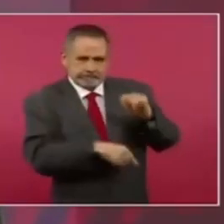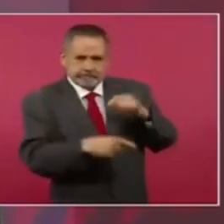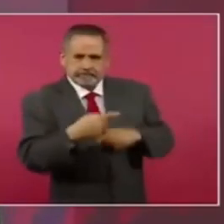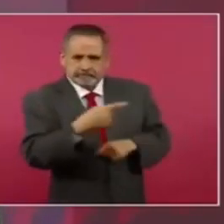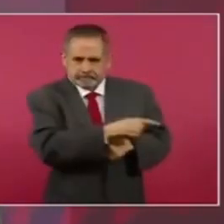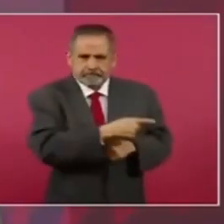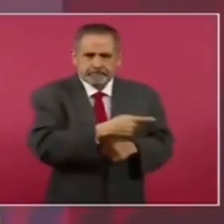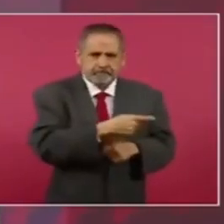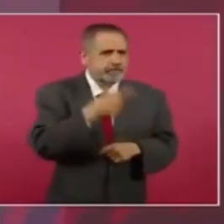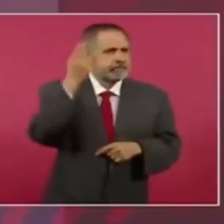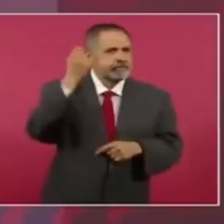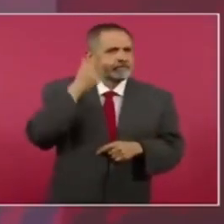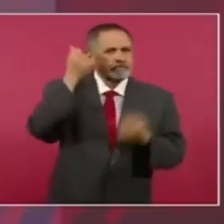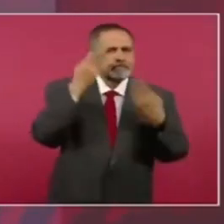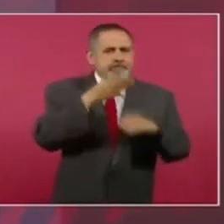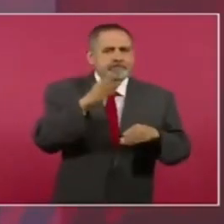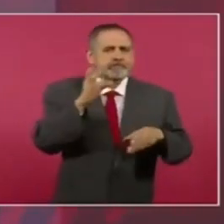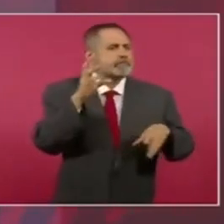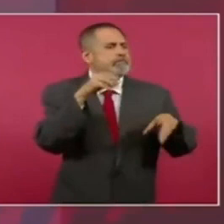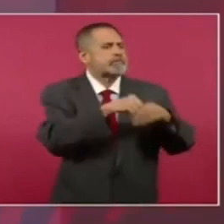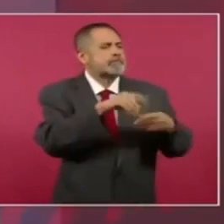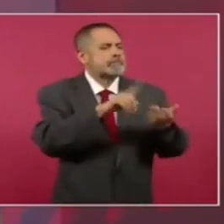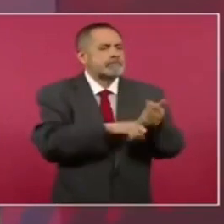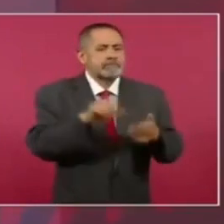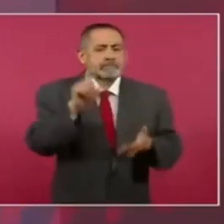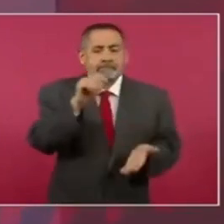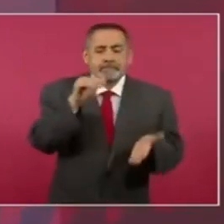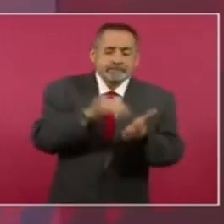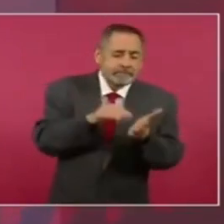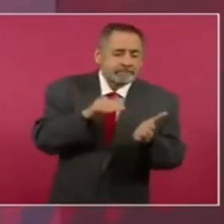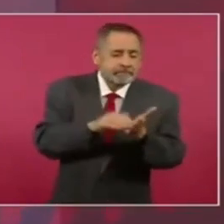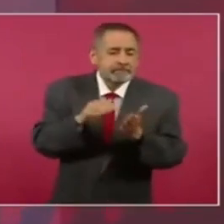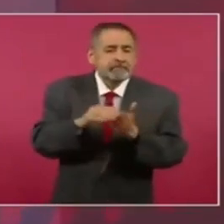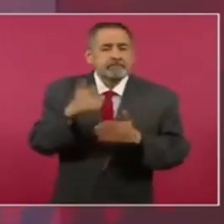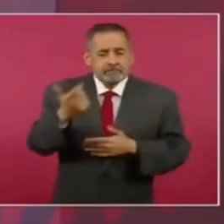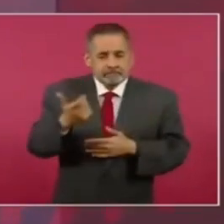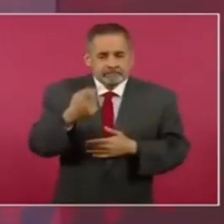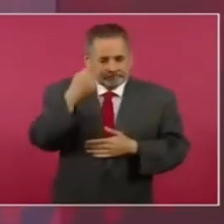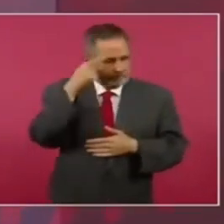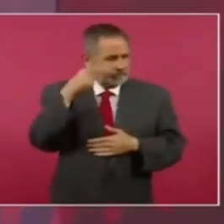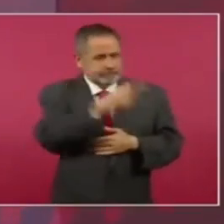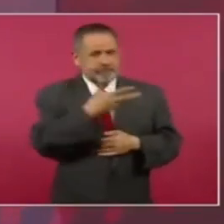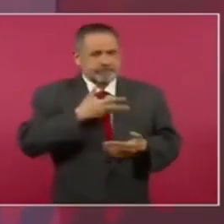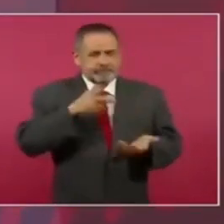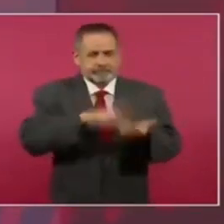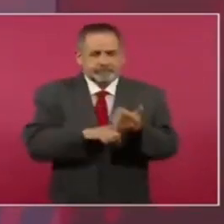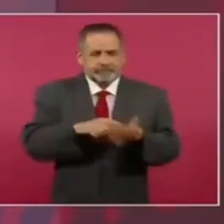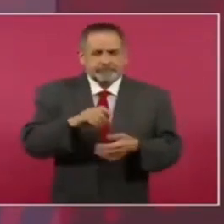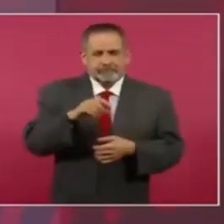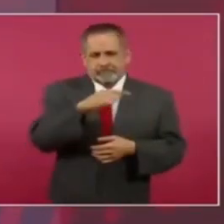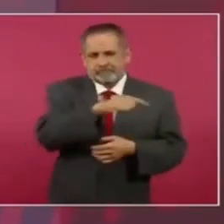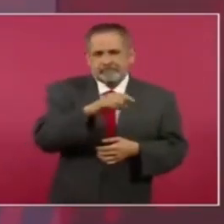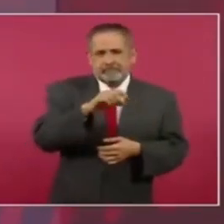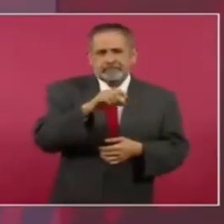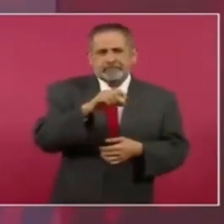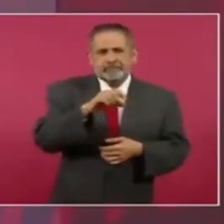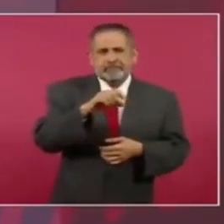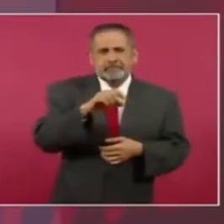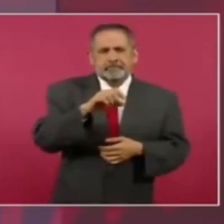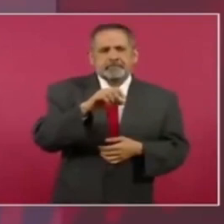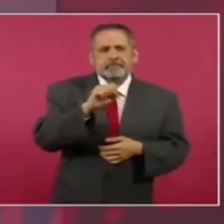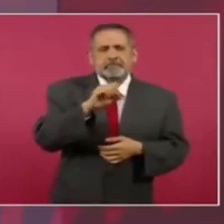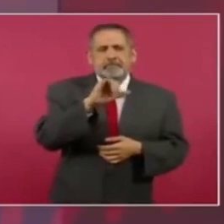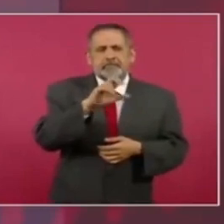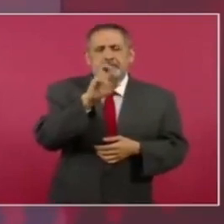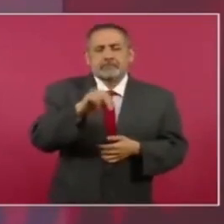el fideicomiso de 20 mil millones de pesos que tienen en la Corte,